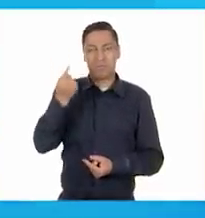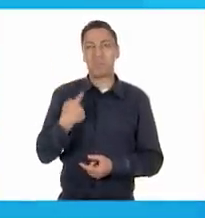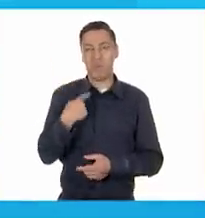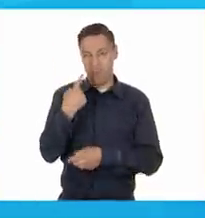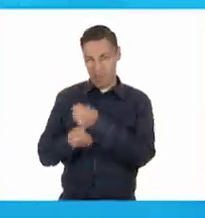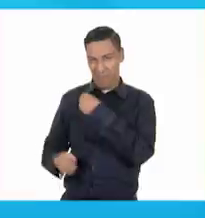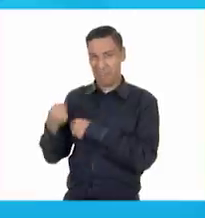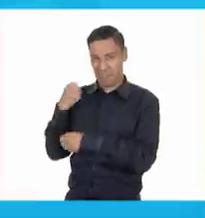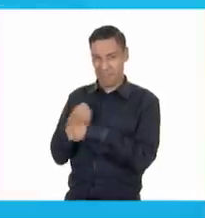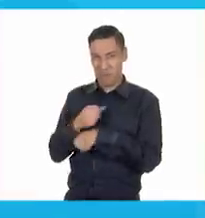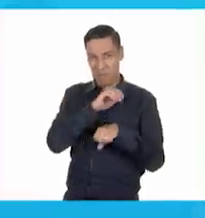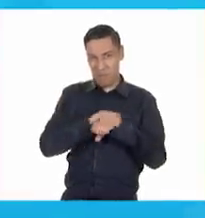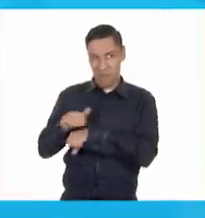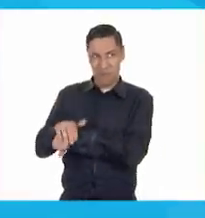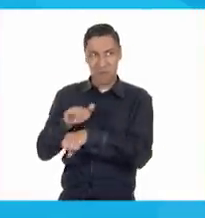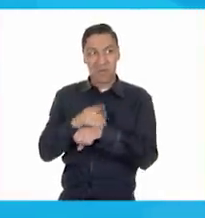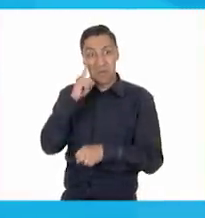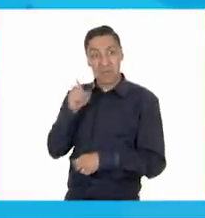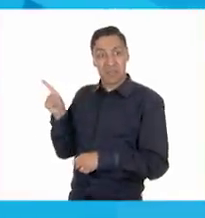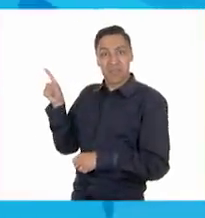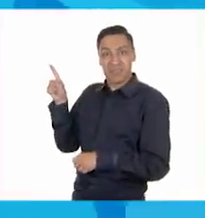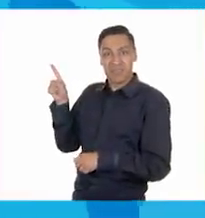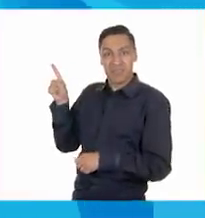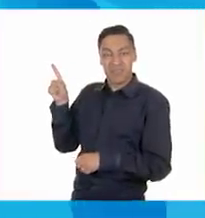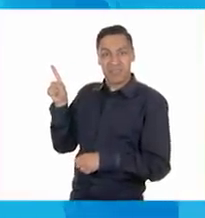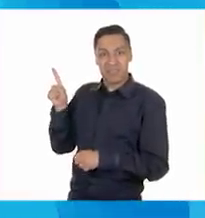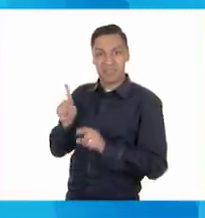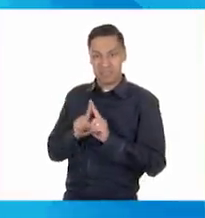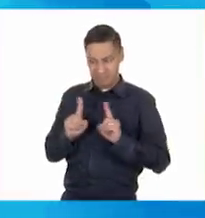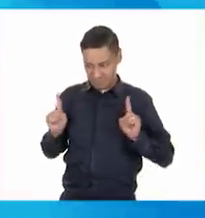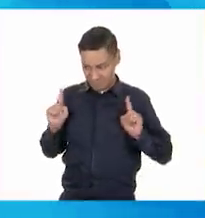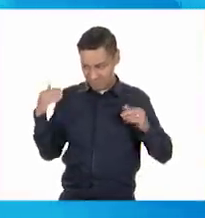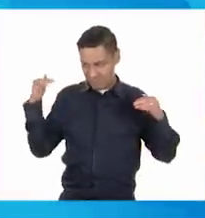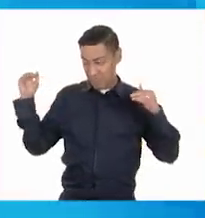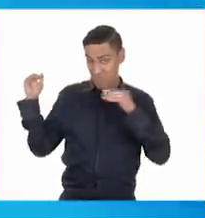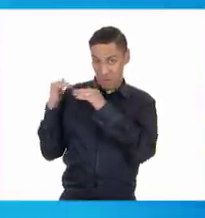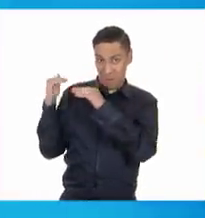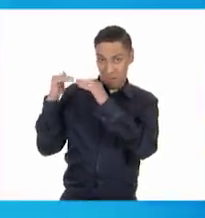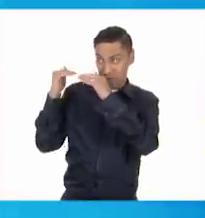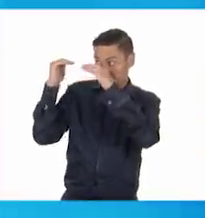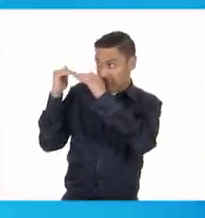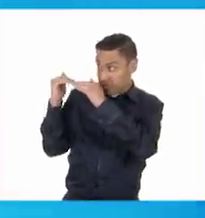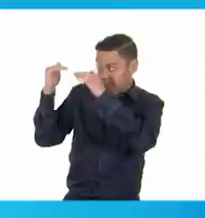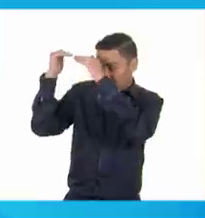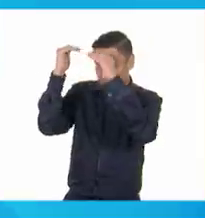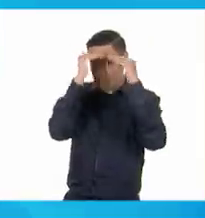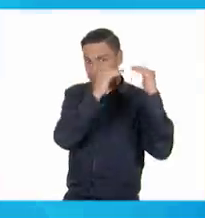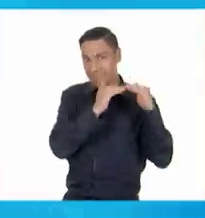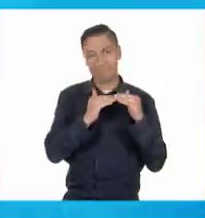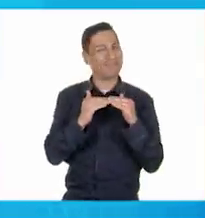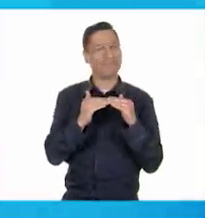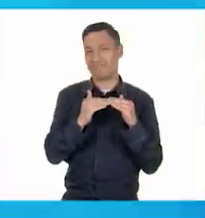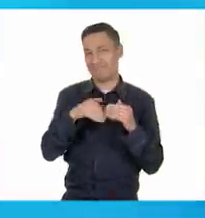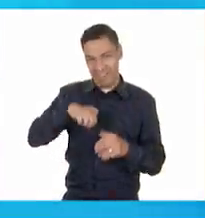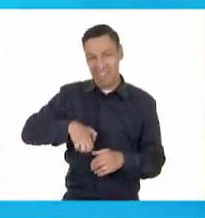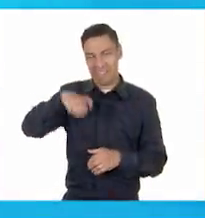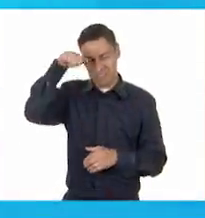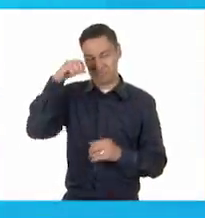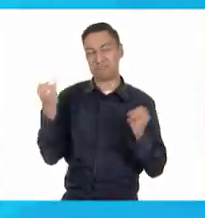pasado. Mírenos ahora. No tenemos la misma estatura, aunque tengamos la misma edad.